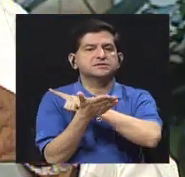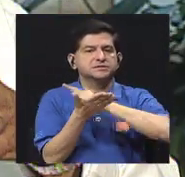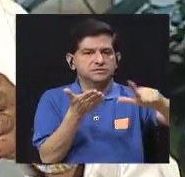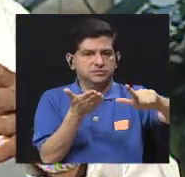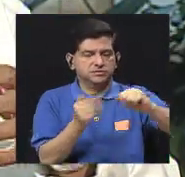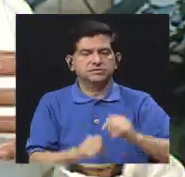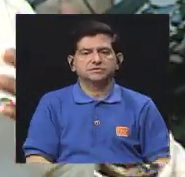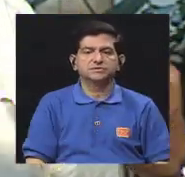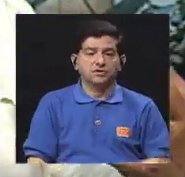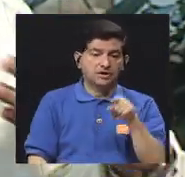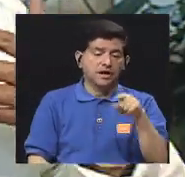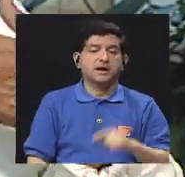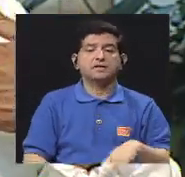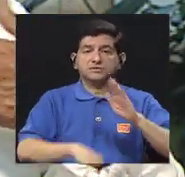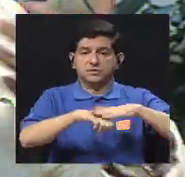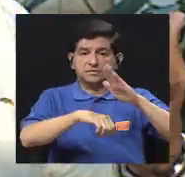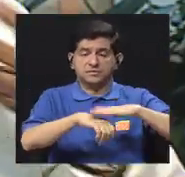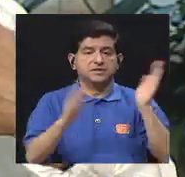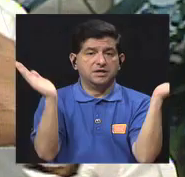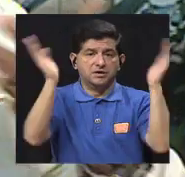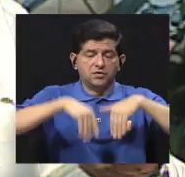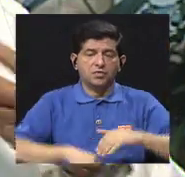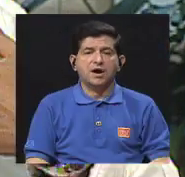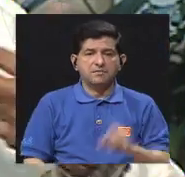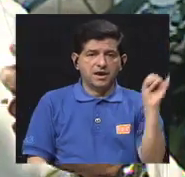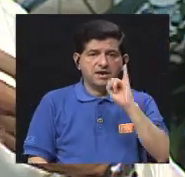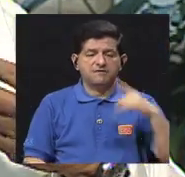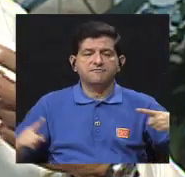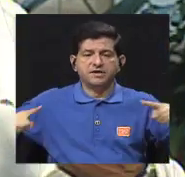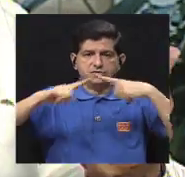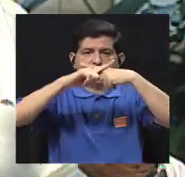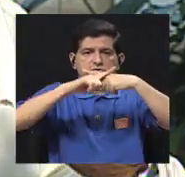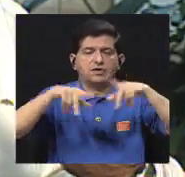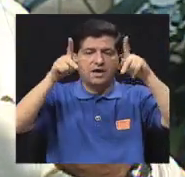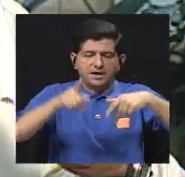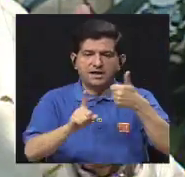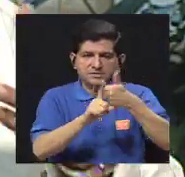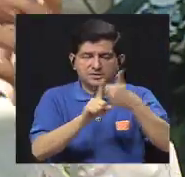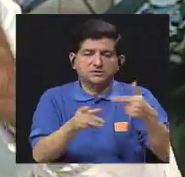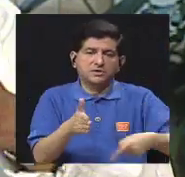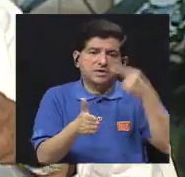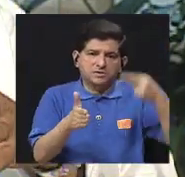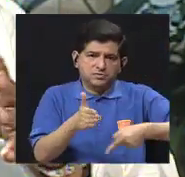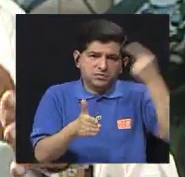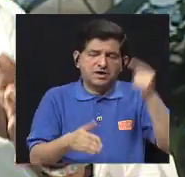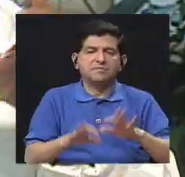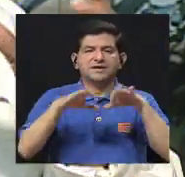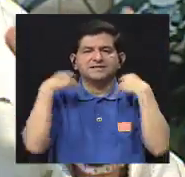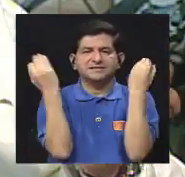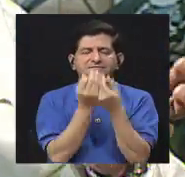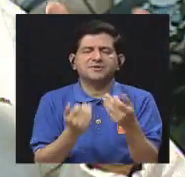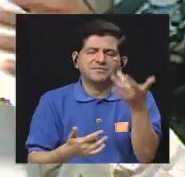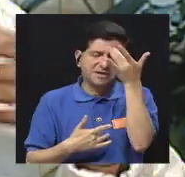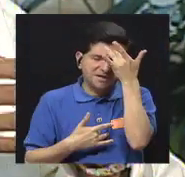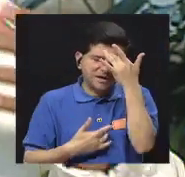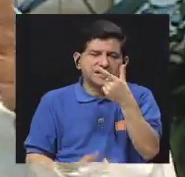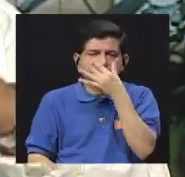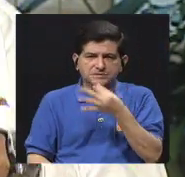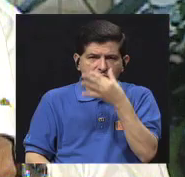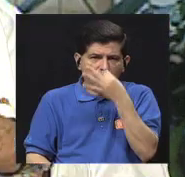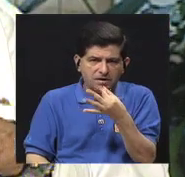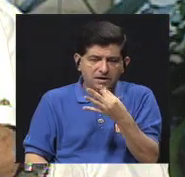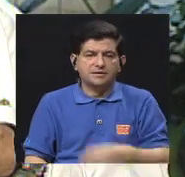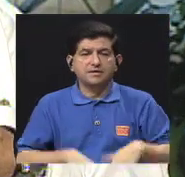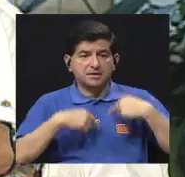higiene y eso permite que no haya infecciones cruzadas en el mismo personal o a veces familiares enfermos con gripe